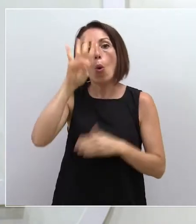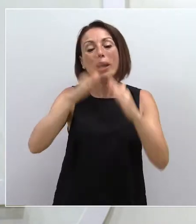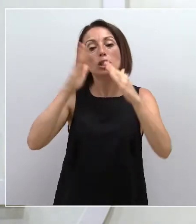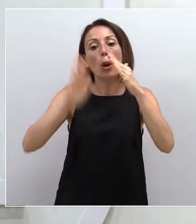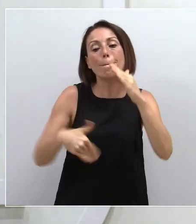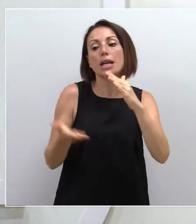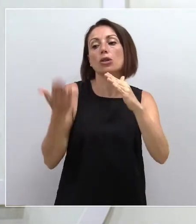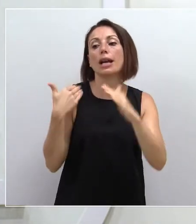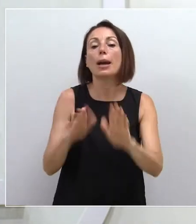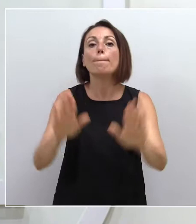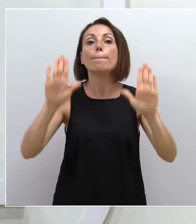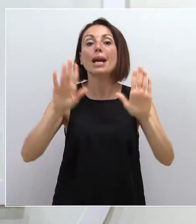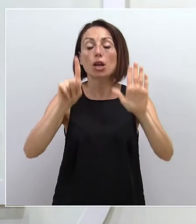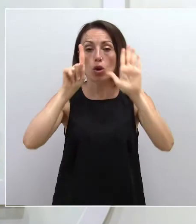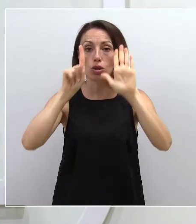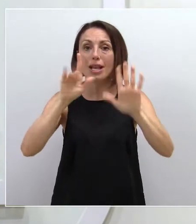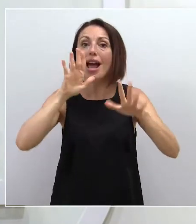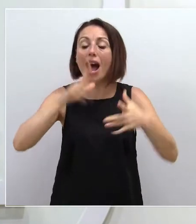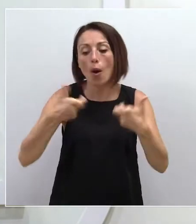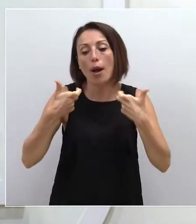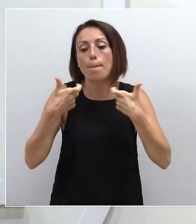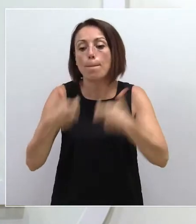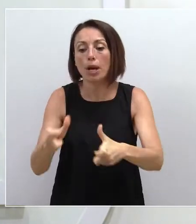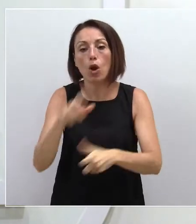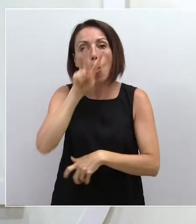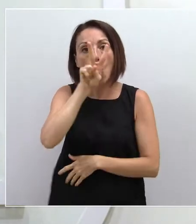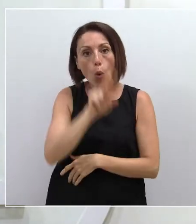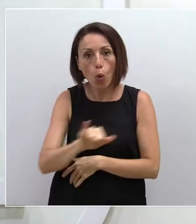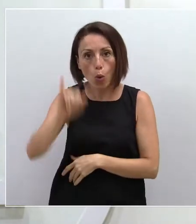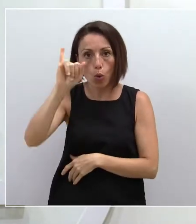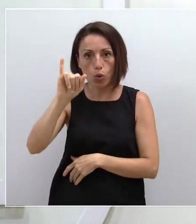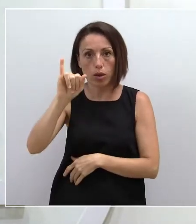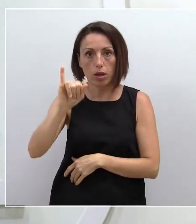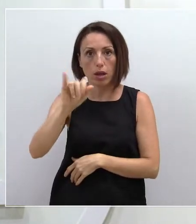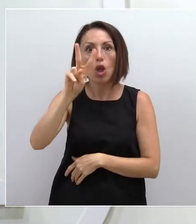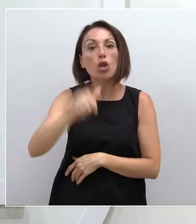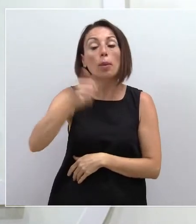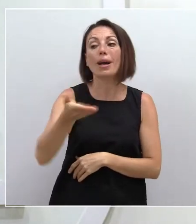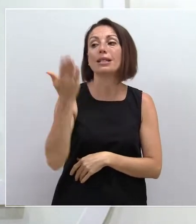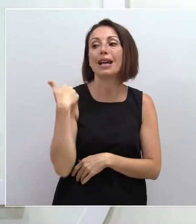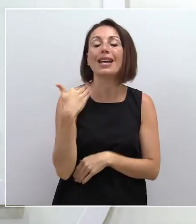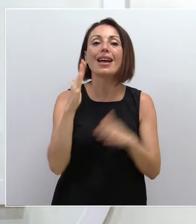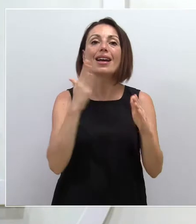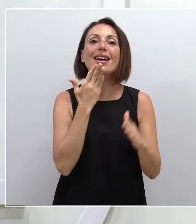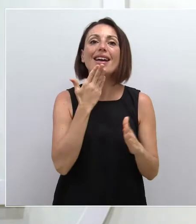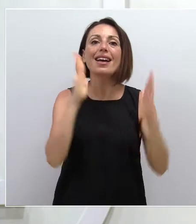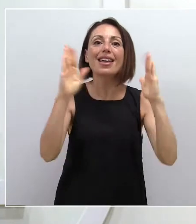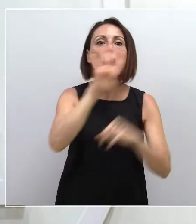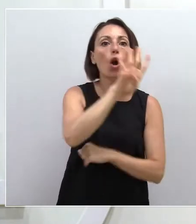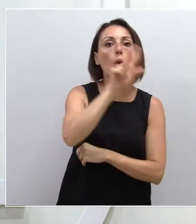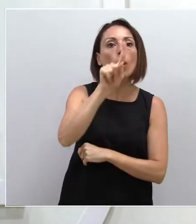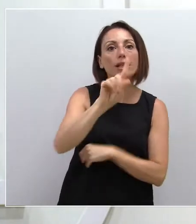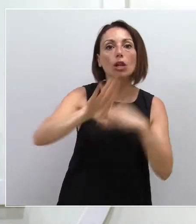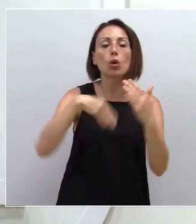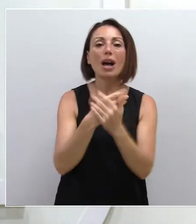Sin embargo, seis de ellas están en cuidados intensivos, dos más que ayer, con edades de 41 y